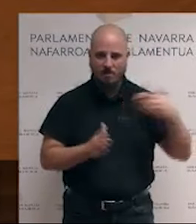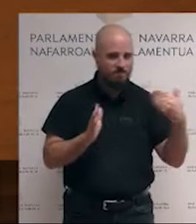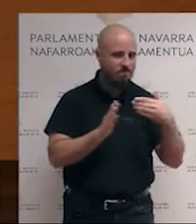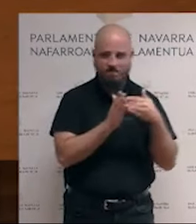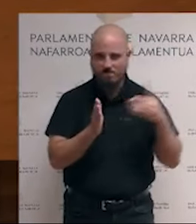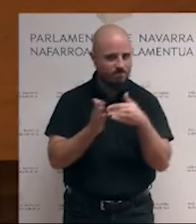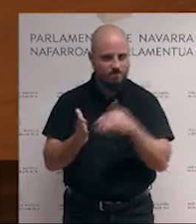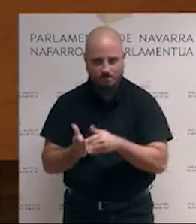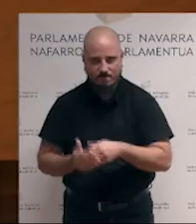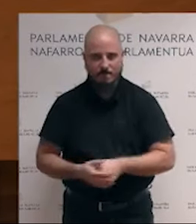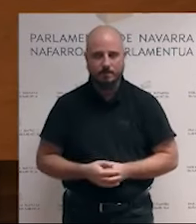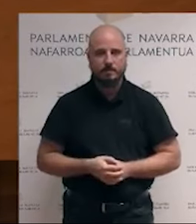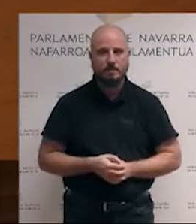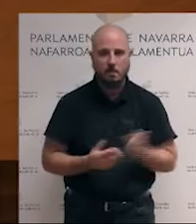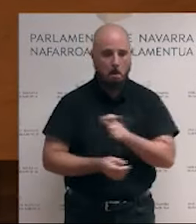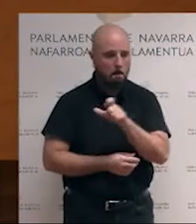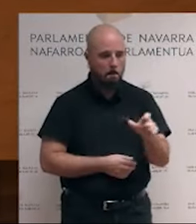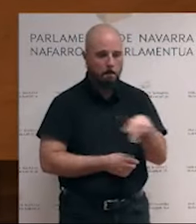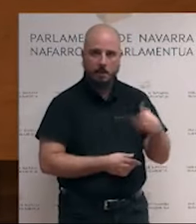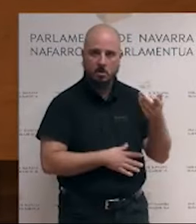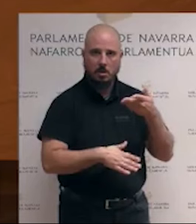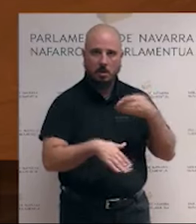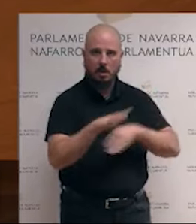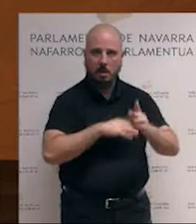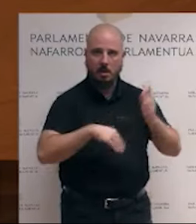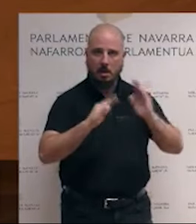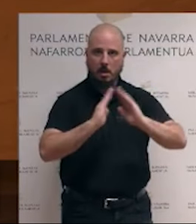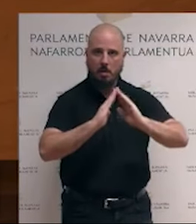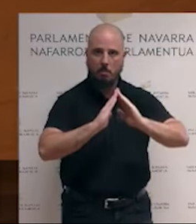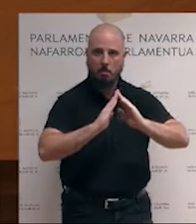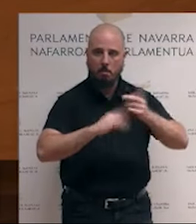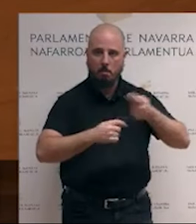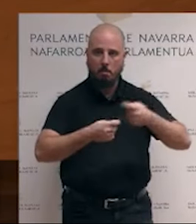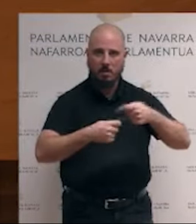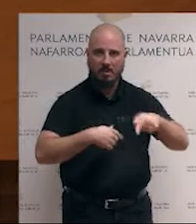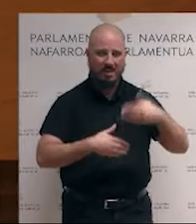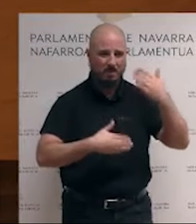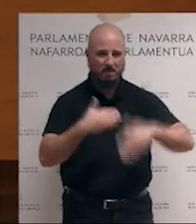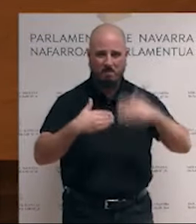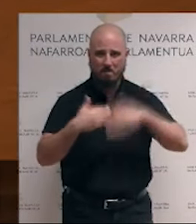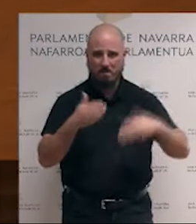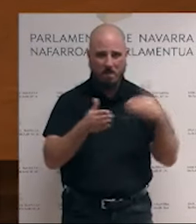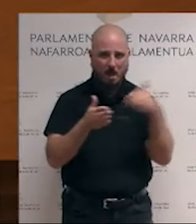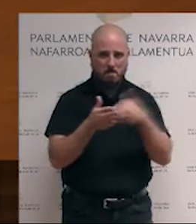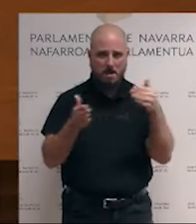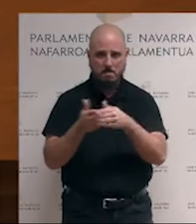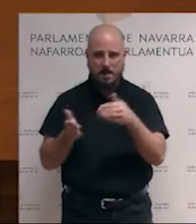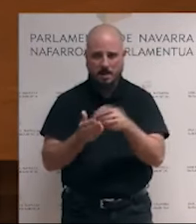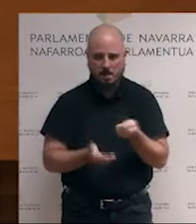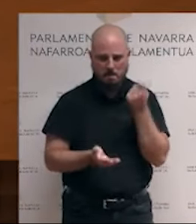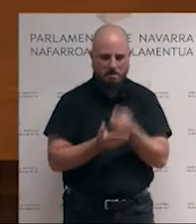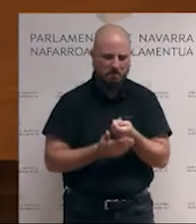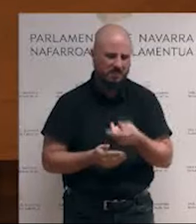Personas que tienen su entrada al mercado de la vivienda extraordinariamente limitado. Tienen que pagar precios